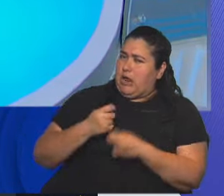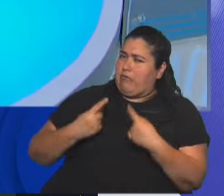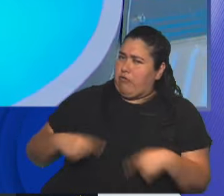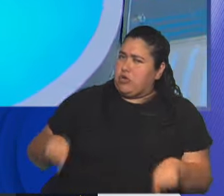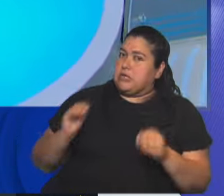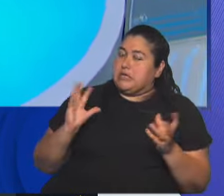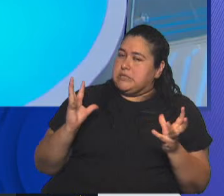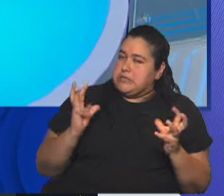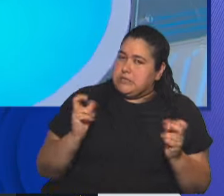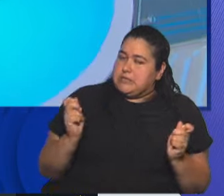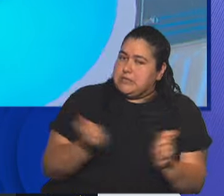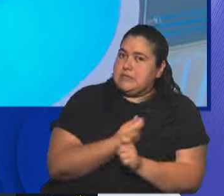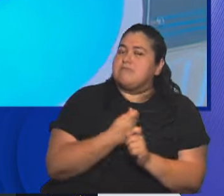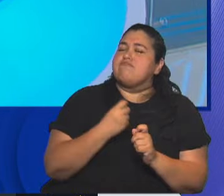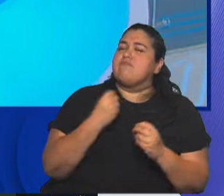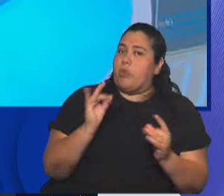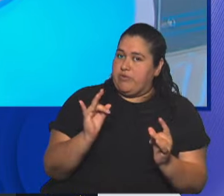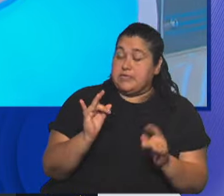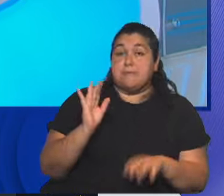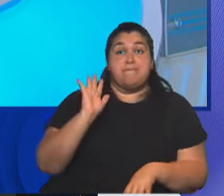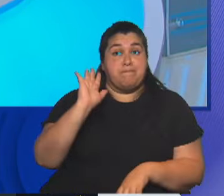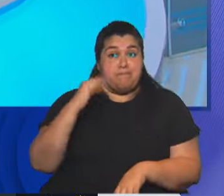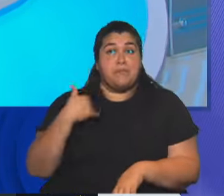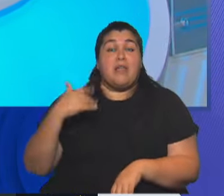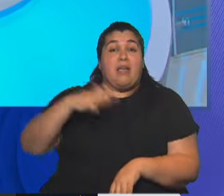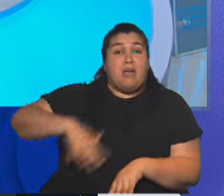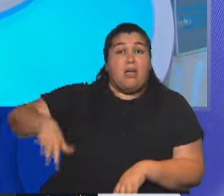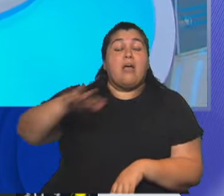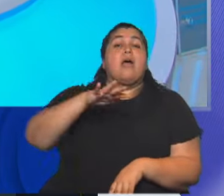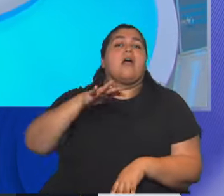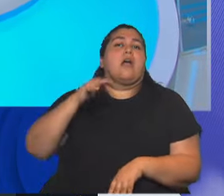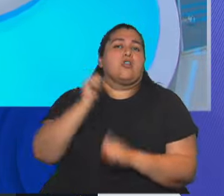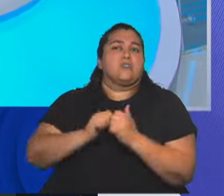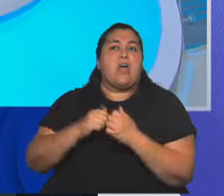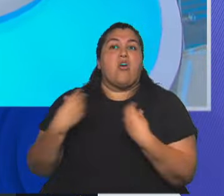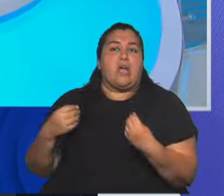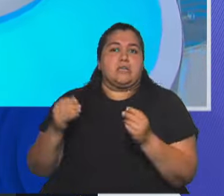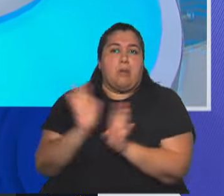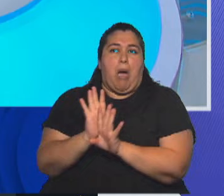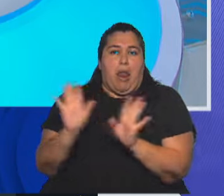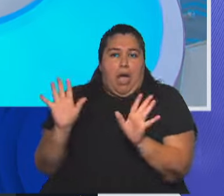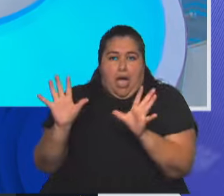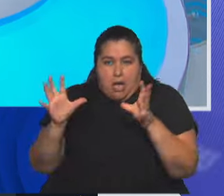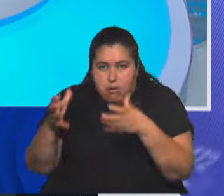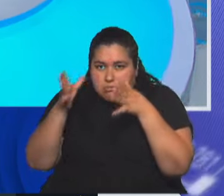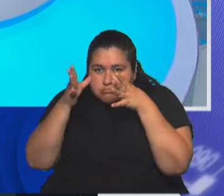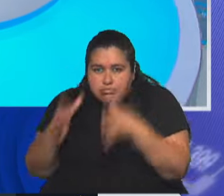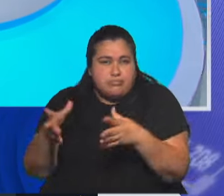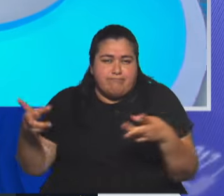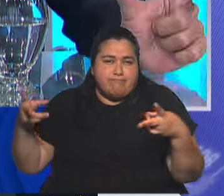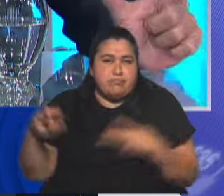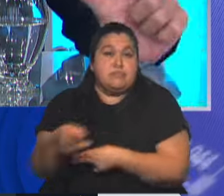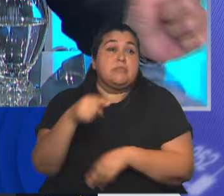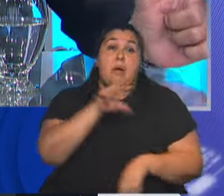tema es limitar Rosario, reducir el delito y que no se expanda, porque la provincia de Buenos Aires está